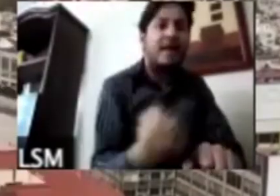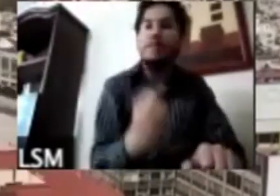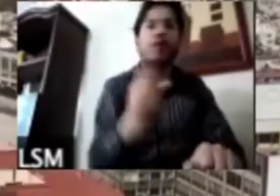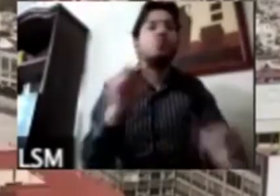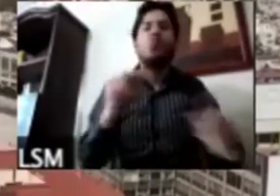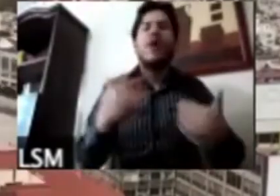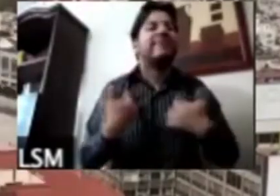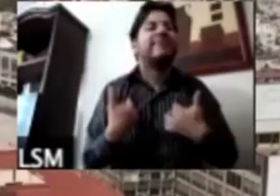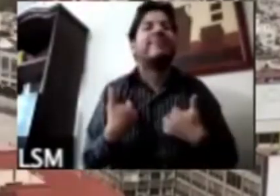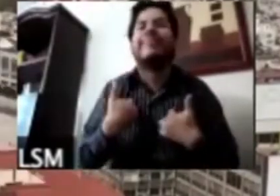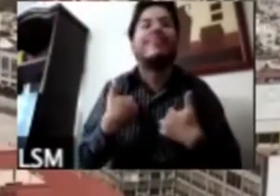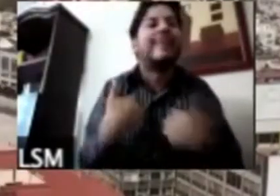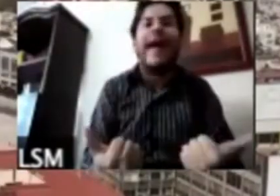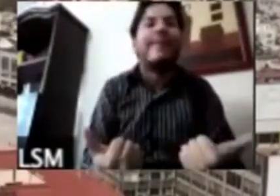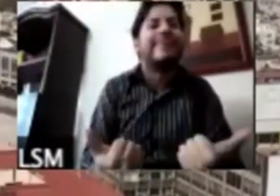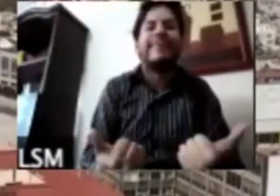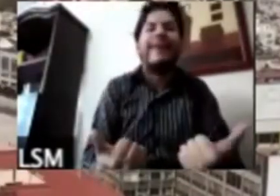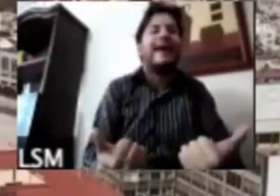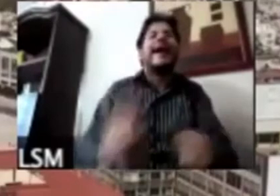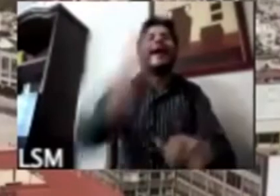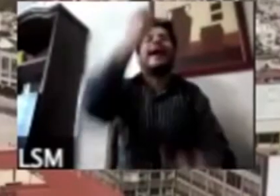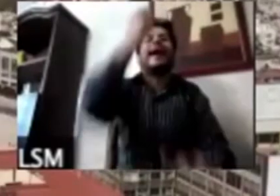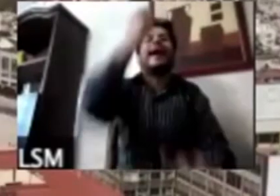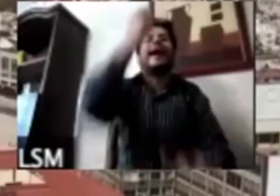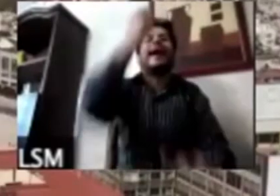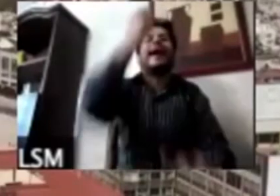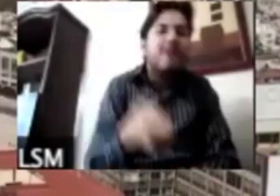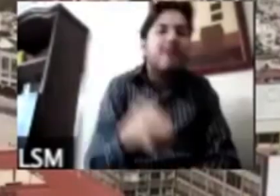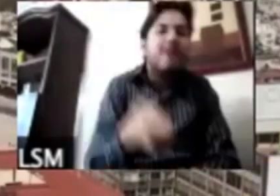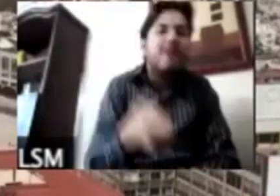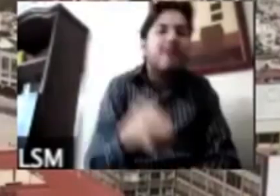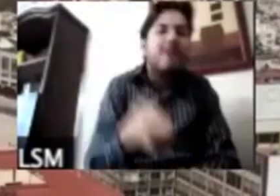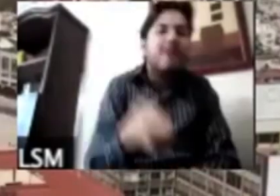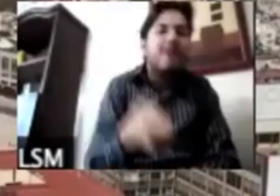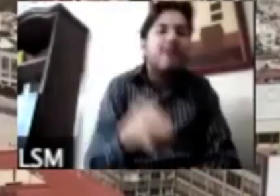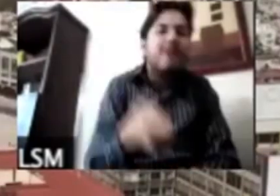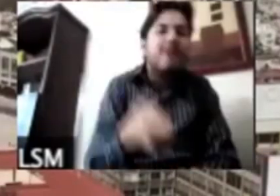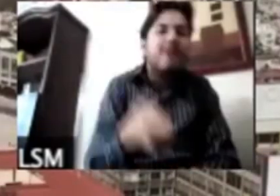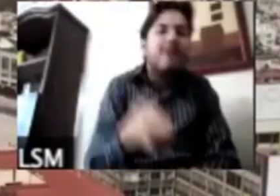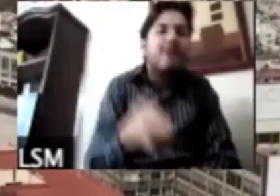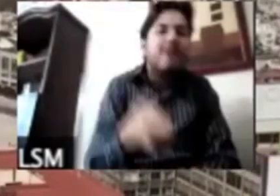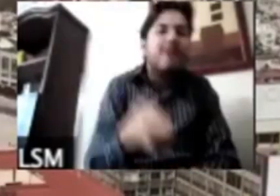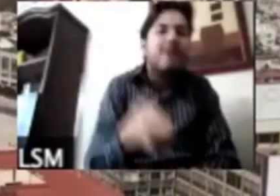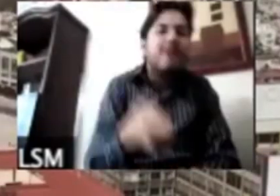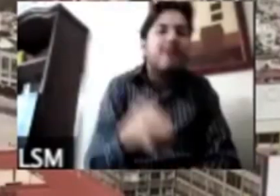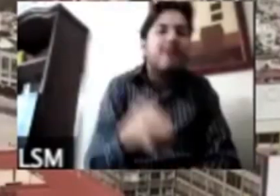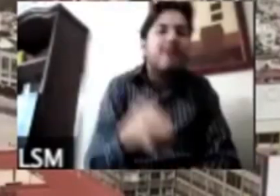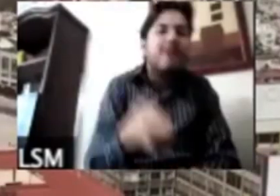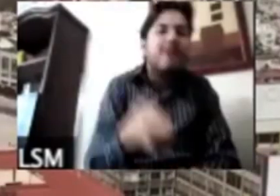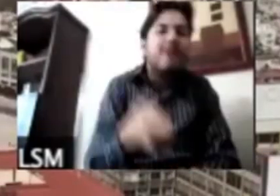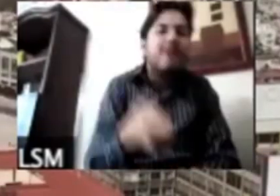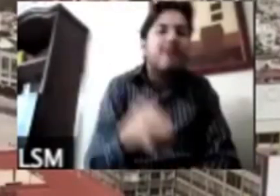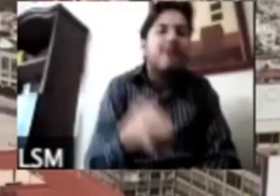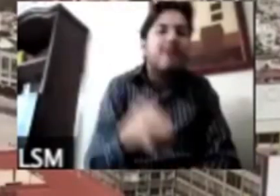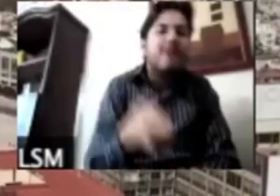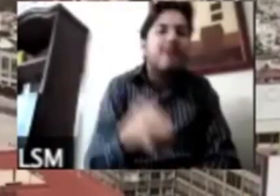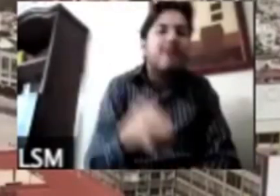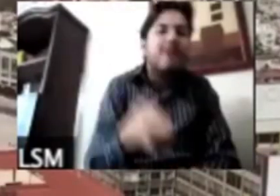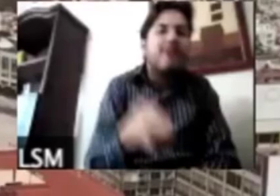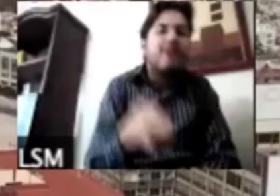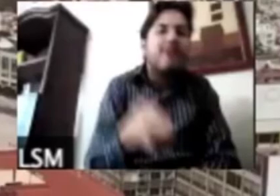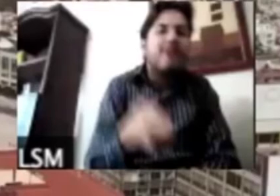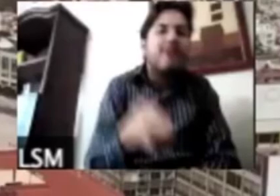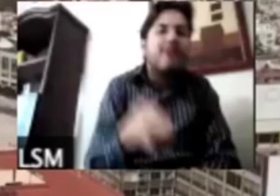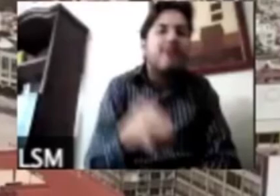entonces ahí iba cayendo cayendo empieza el coronavirus tampoco le entendía mientras el gobierno decía quédate en casa